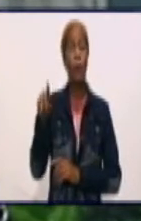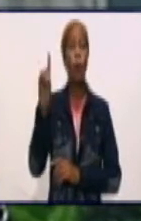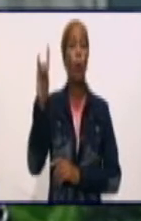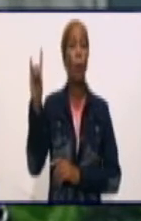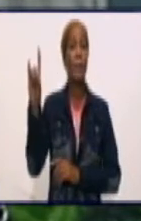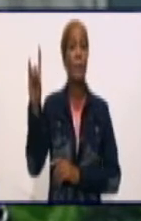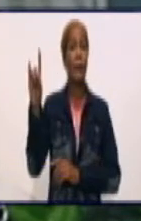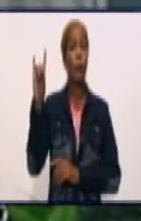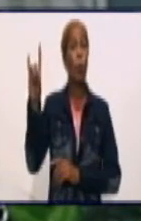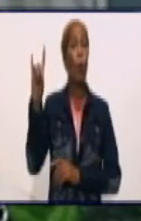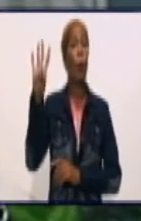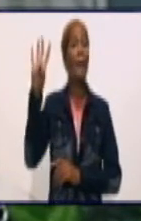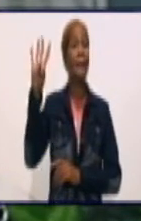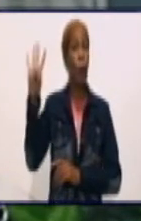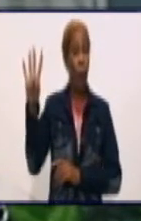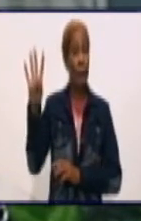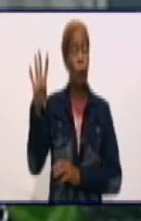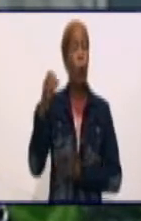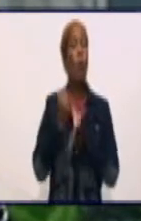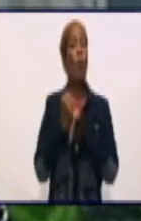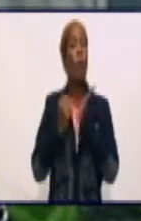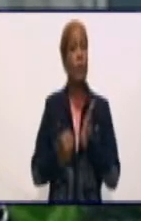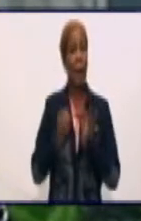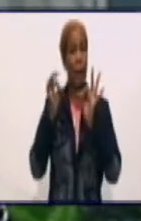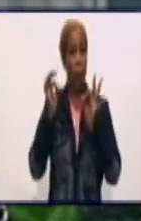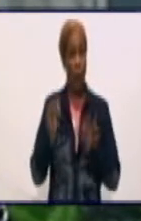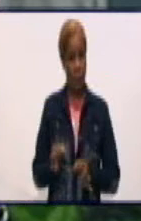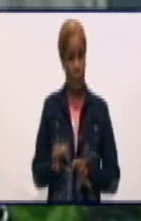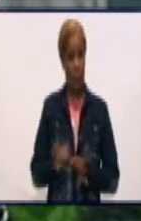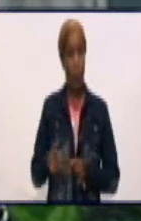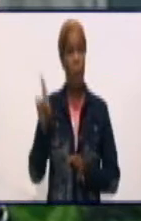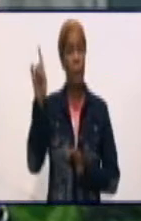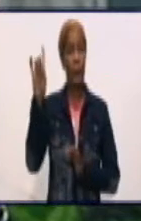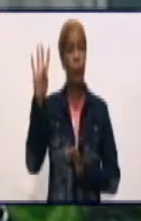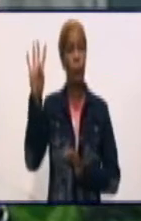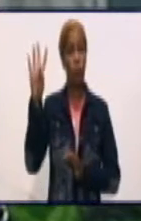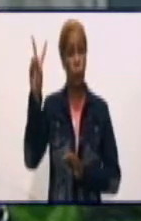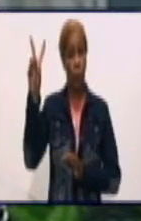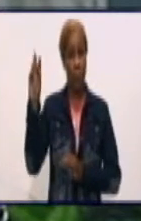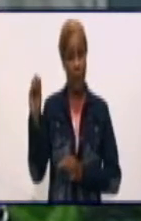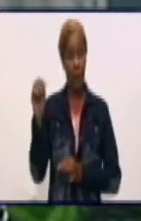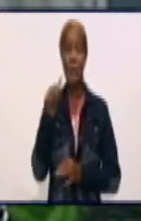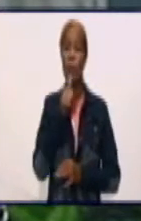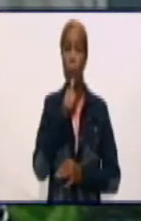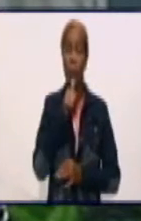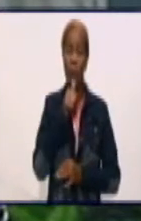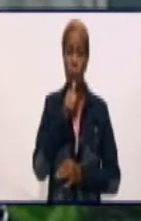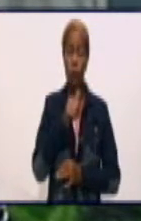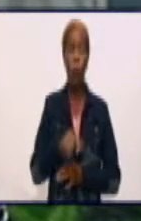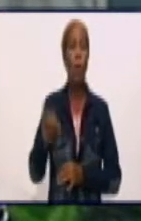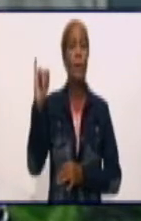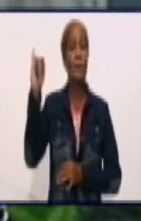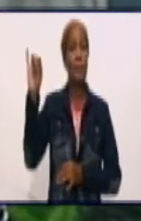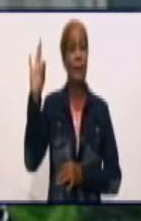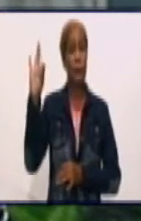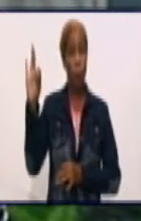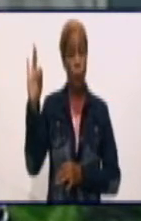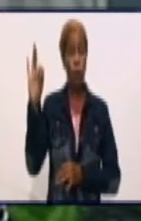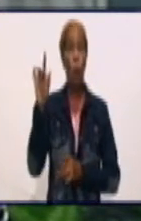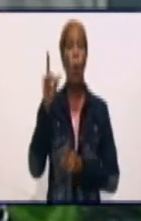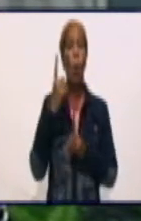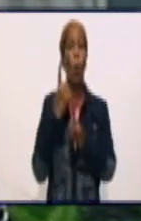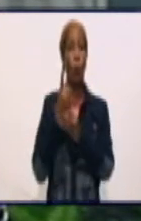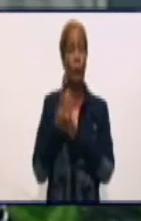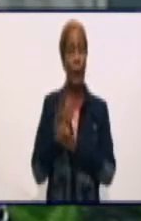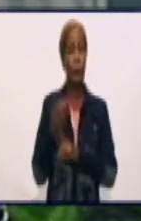confirmados activos, 1.420 sospechosos, 78 contactos, se vigilan 30